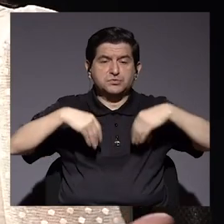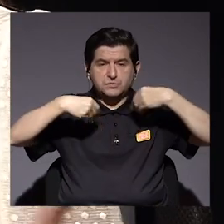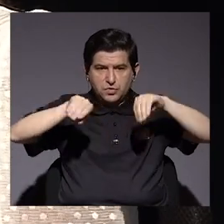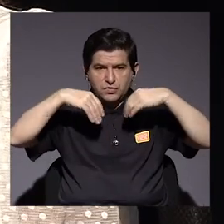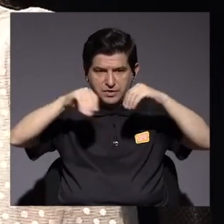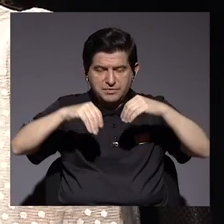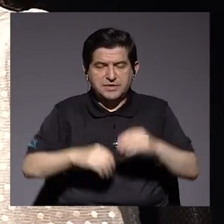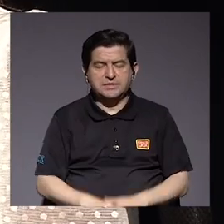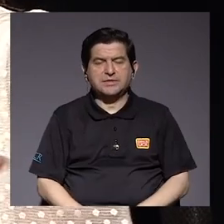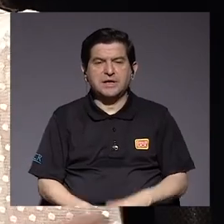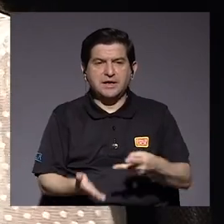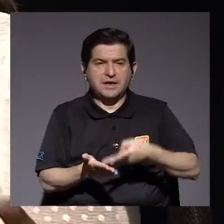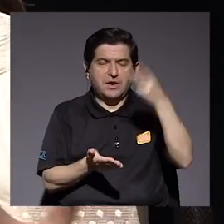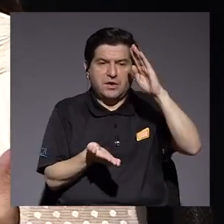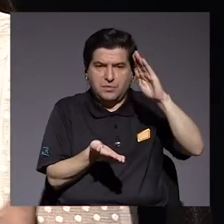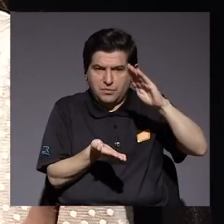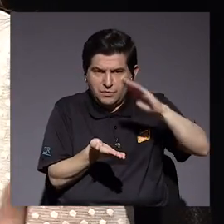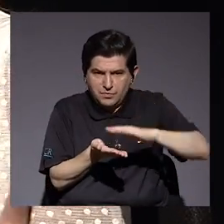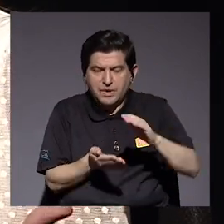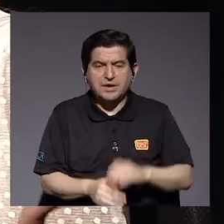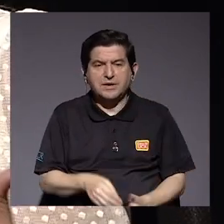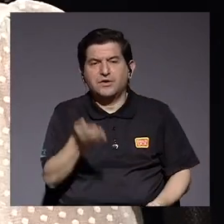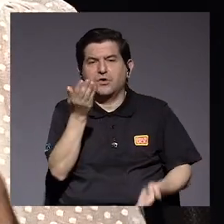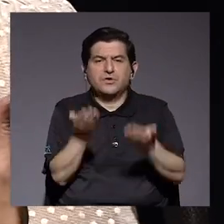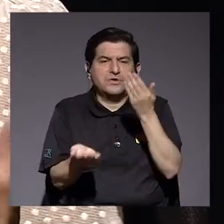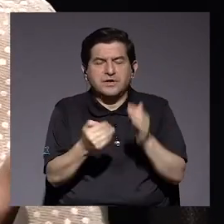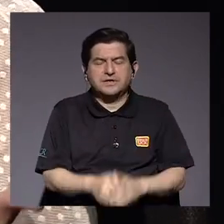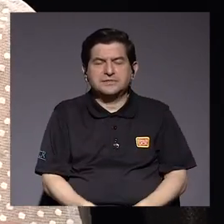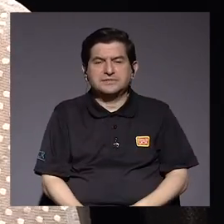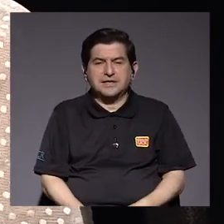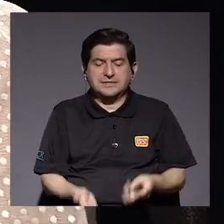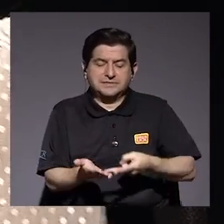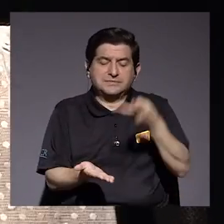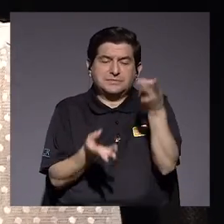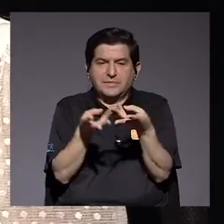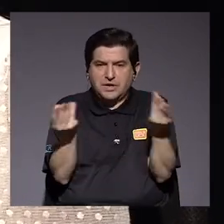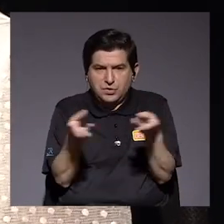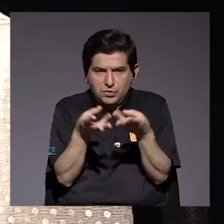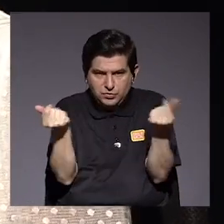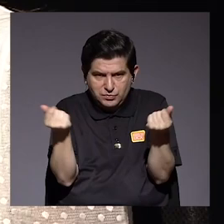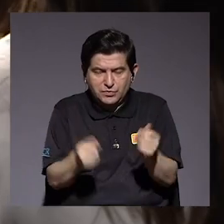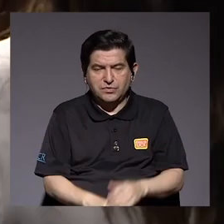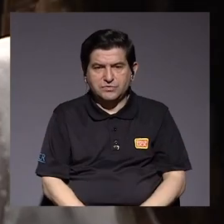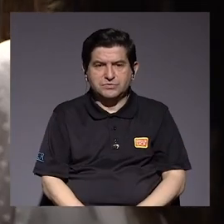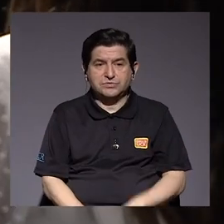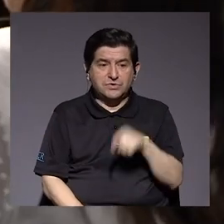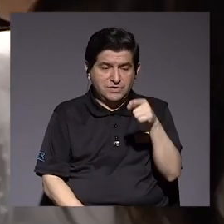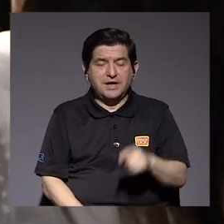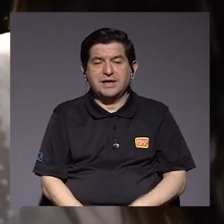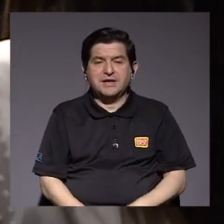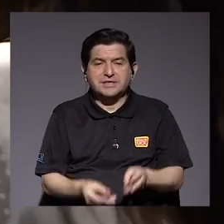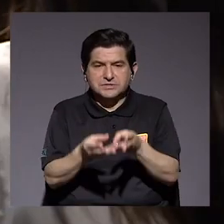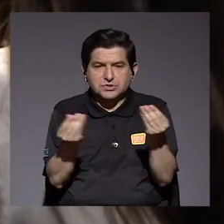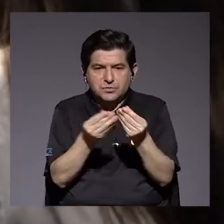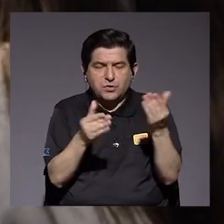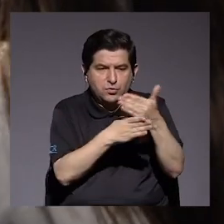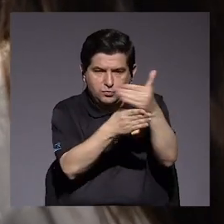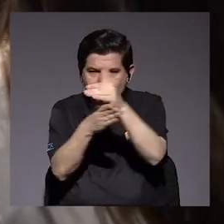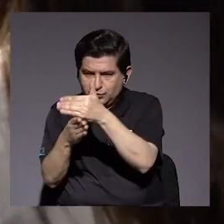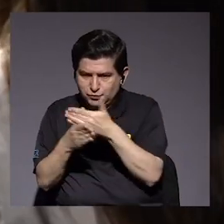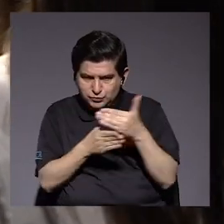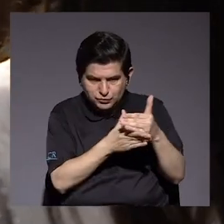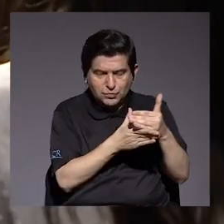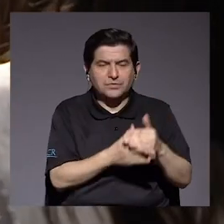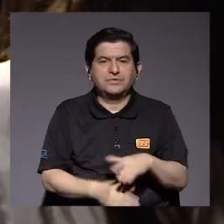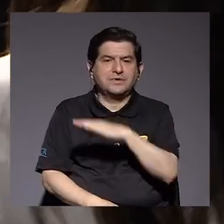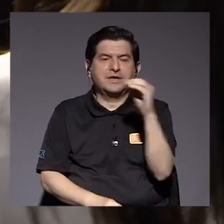y que ellos así puedan vender tal vez a un costo mucho más barato de lo que les cuesta producir, lo que llamamos generación distribuida, ¿verdad?